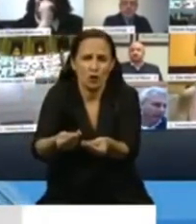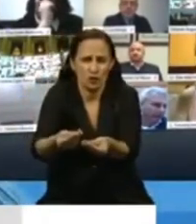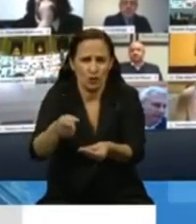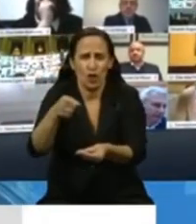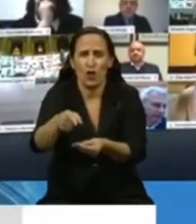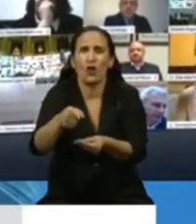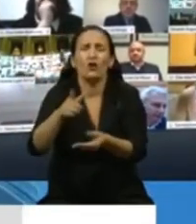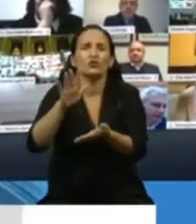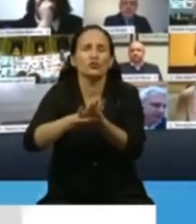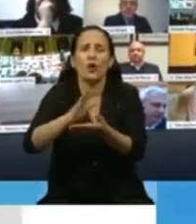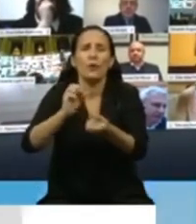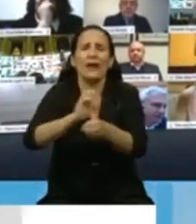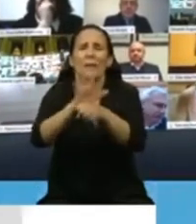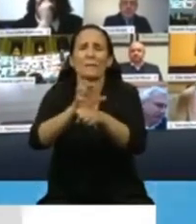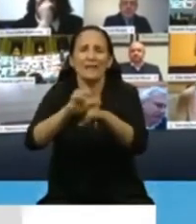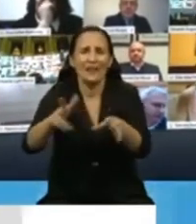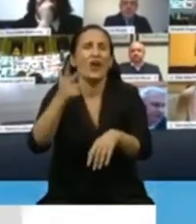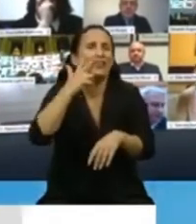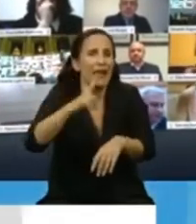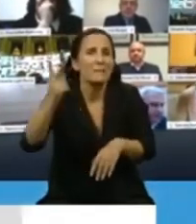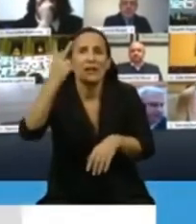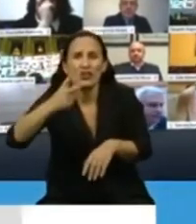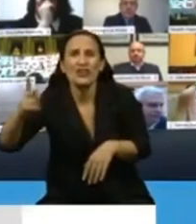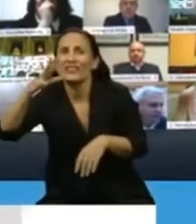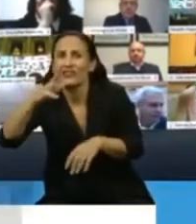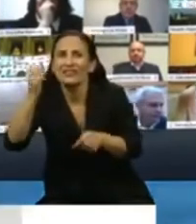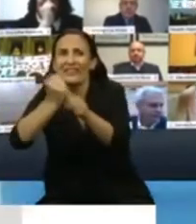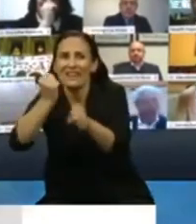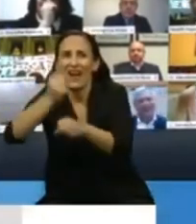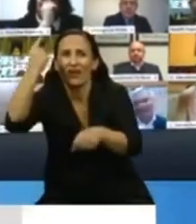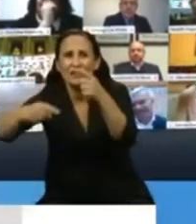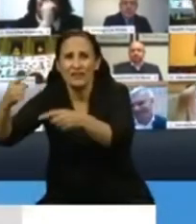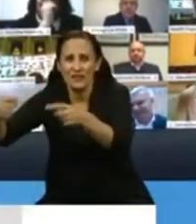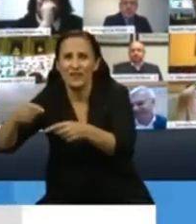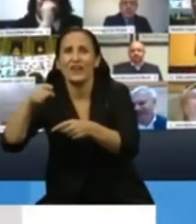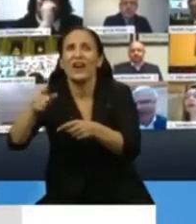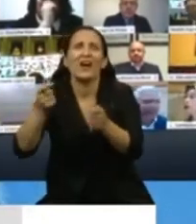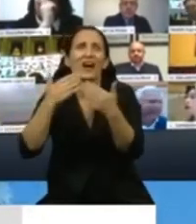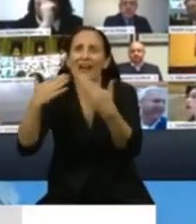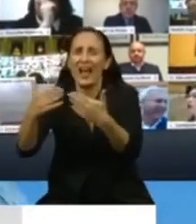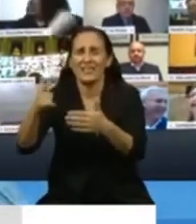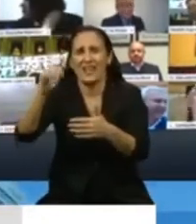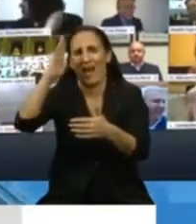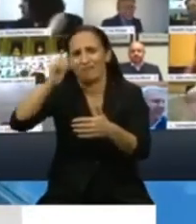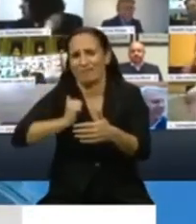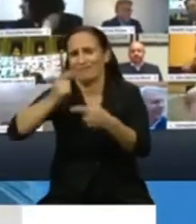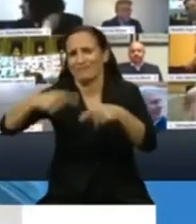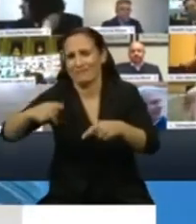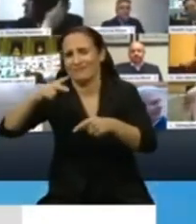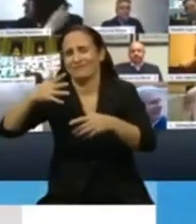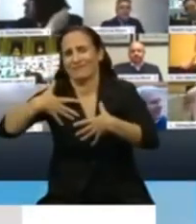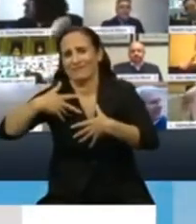enfrentando la pandemia. 3.214 tareas realizadas por nuestras Fuerzas Armadas. Un fenomenal